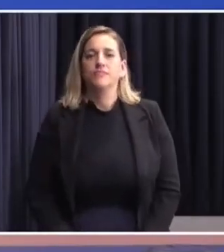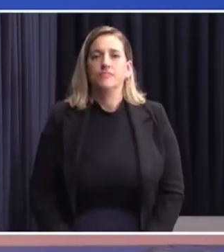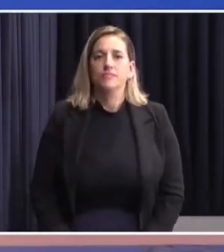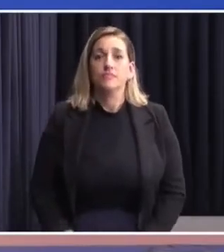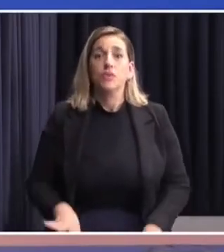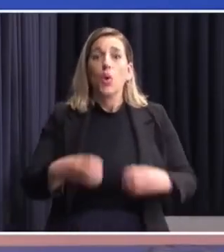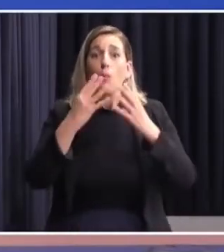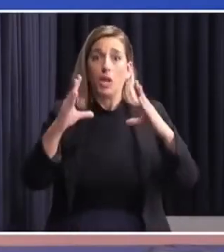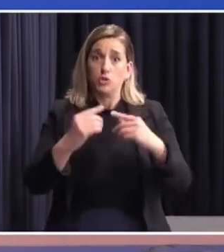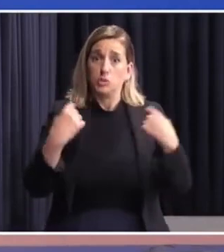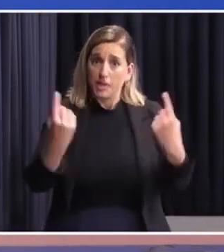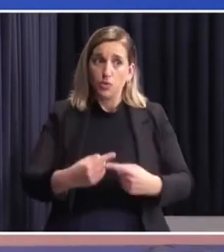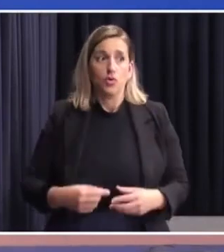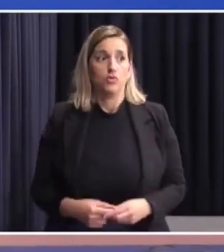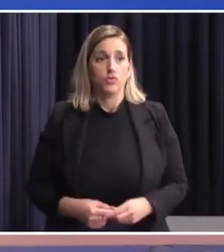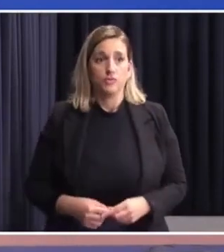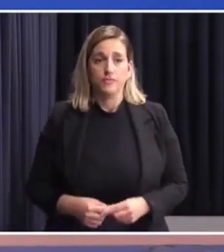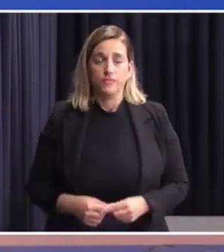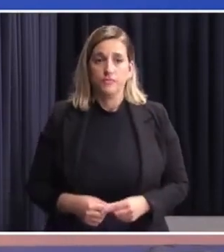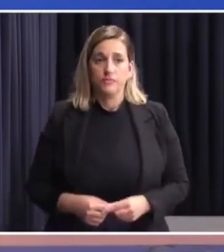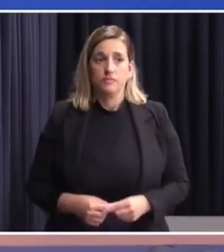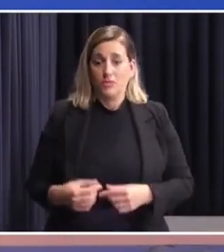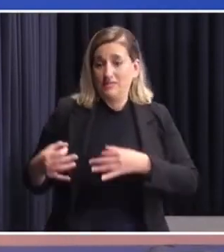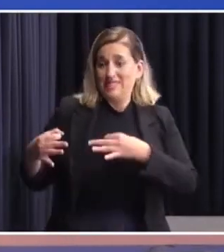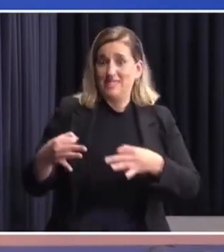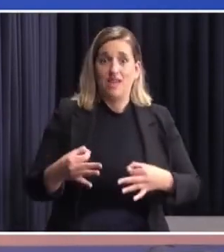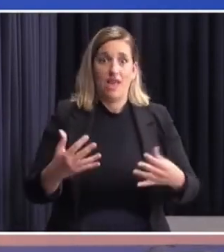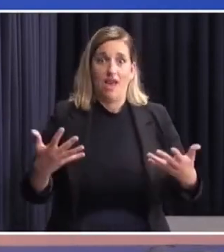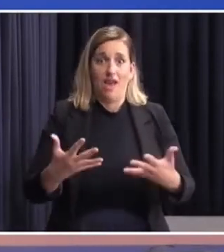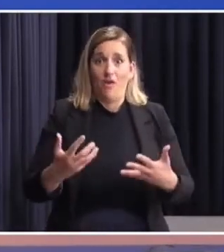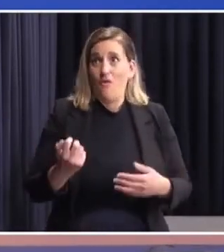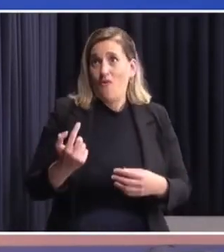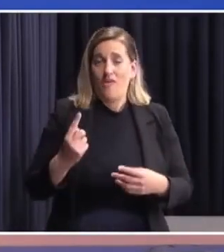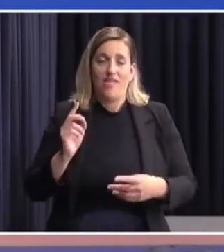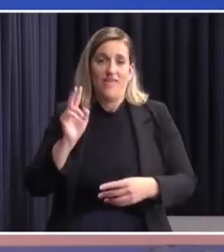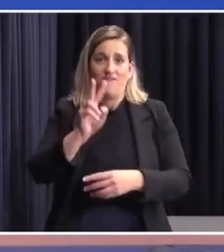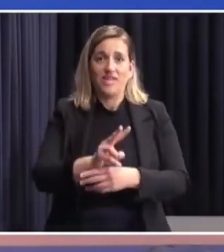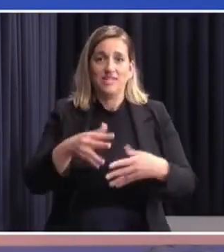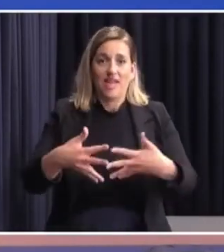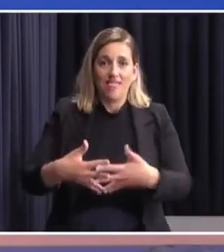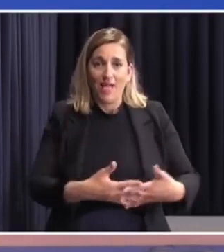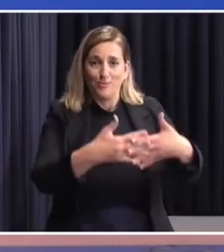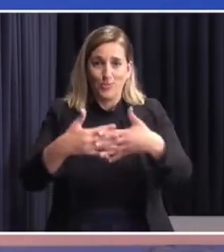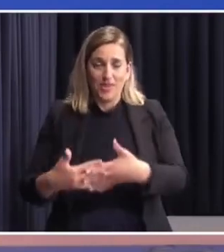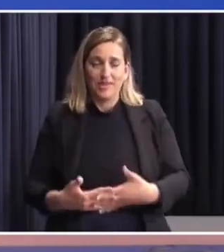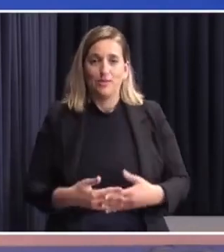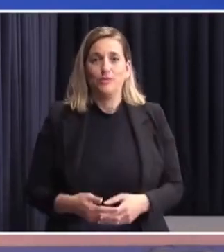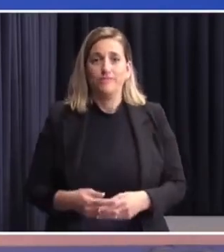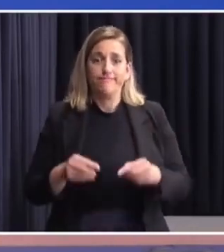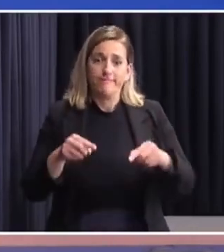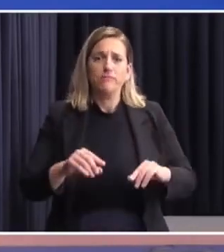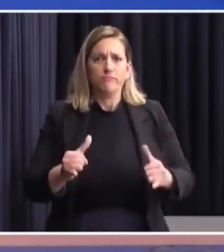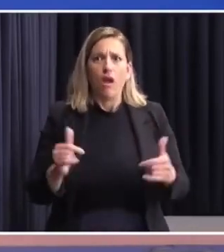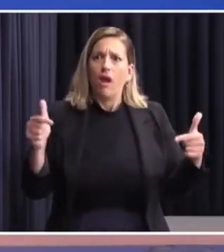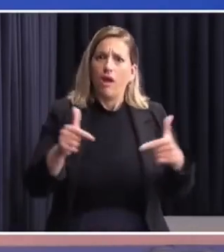Buenas noches para todos. a Recién llegado de una gira por los Estados Unidos, donde